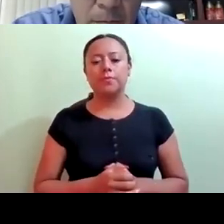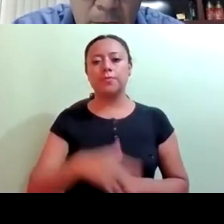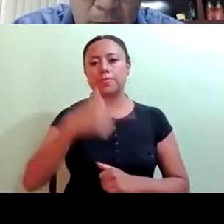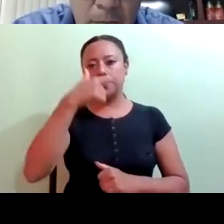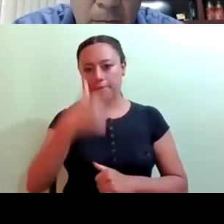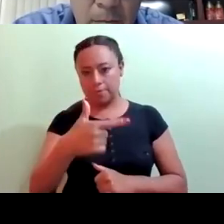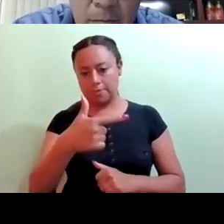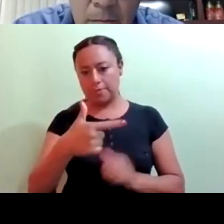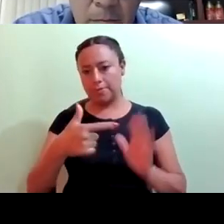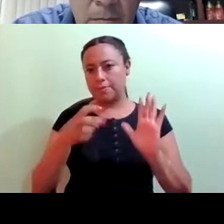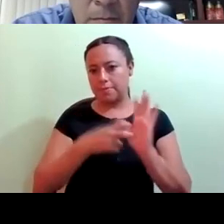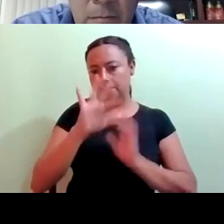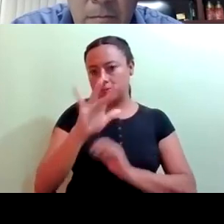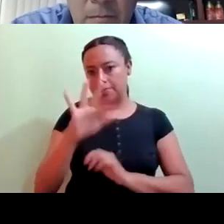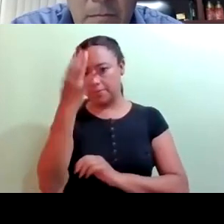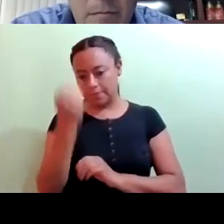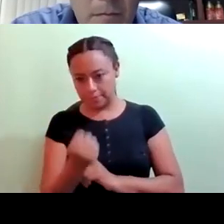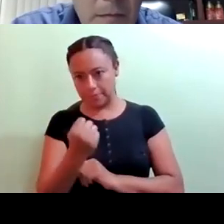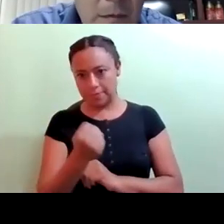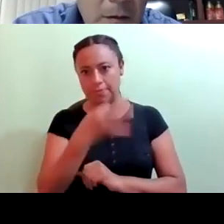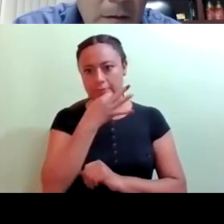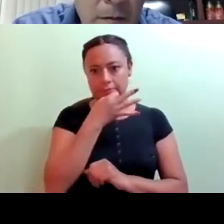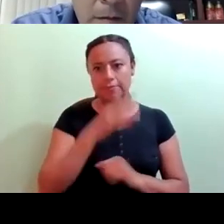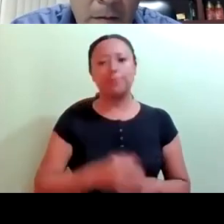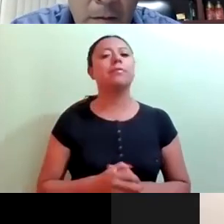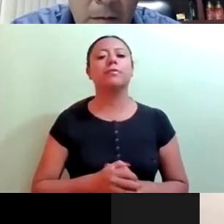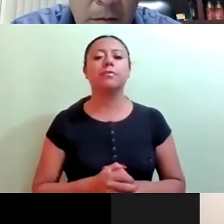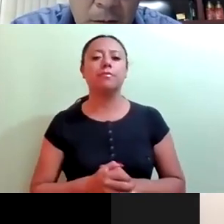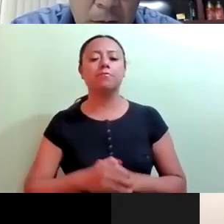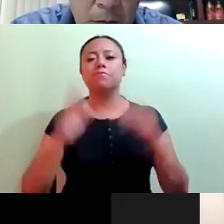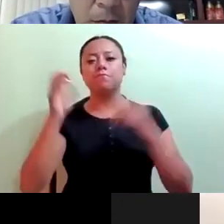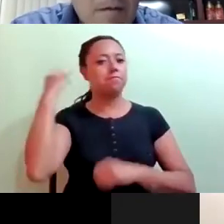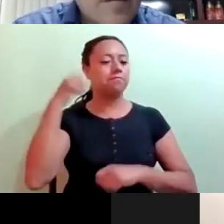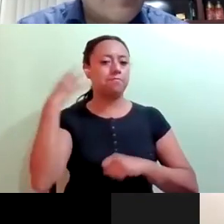concluida la reunión de la conferencia. Muchas gracias a todos y buenas noches.